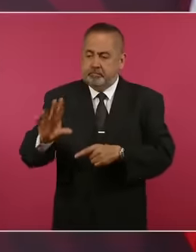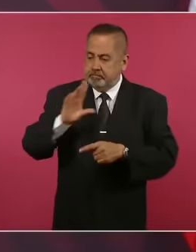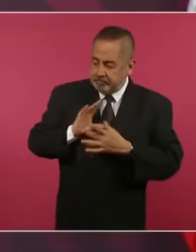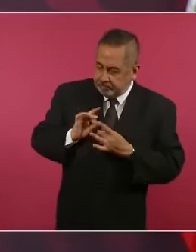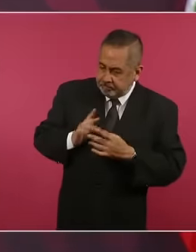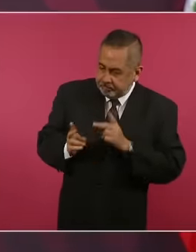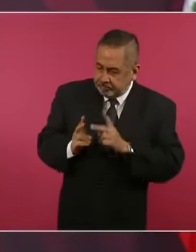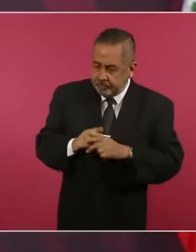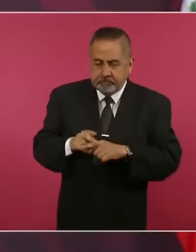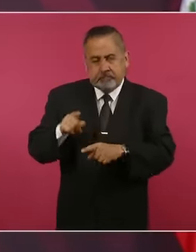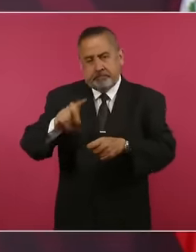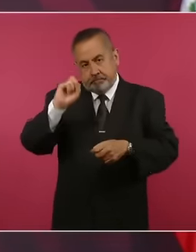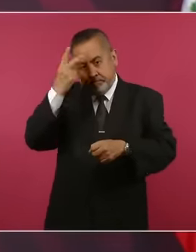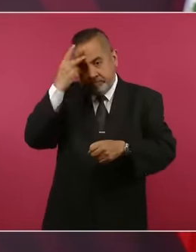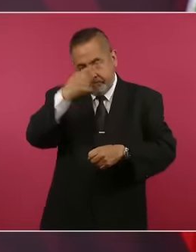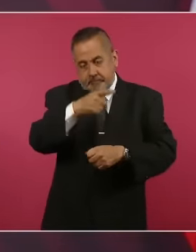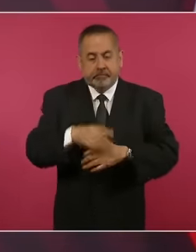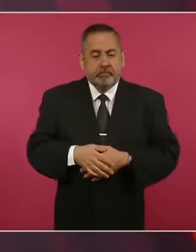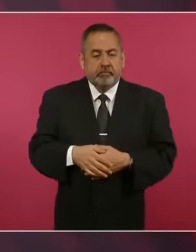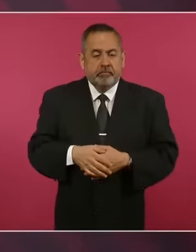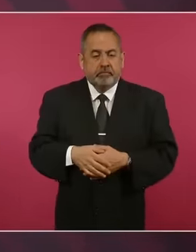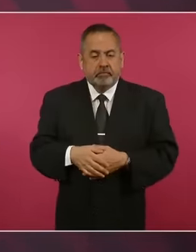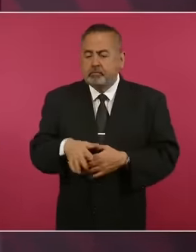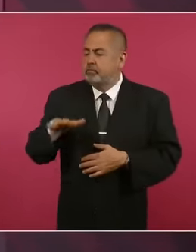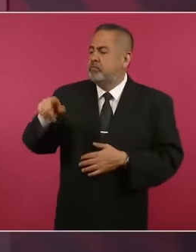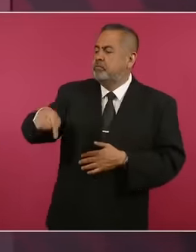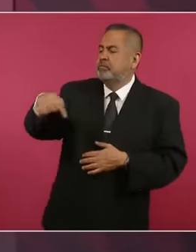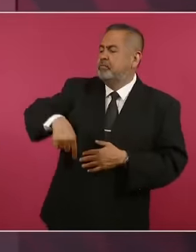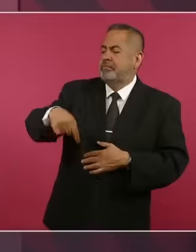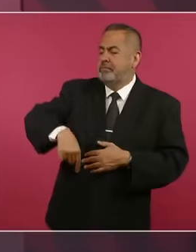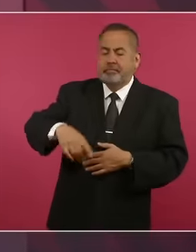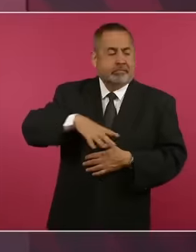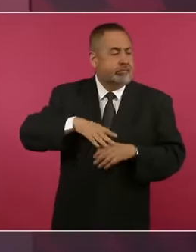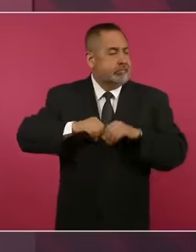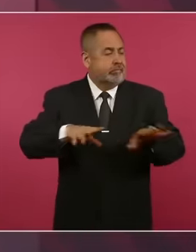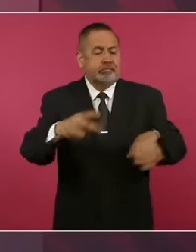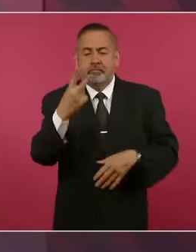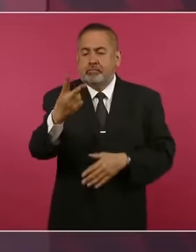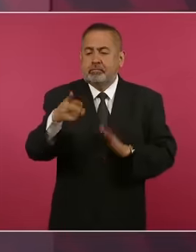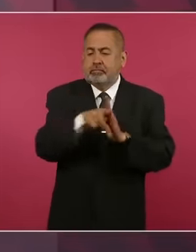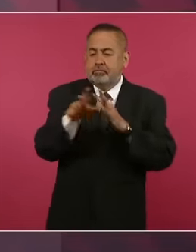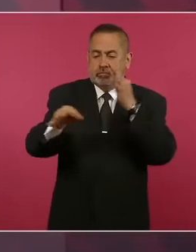San Luis Potosí me decía, aquí hay dos periódicos, uno